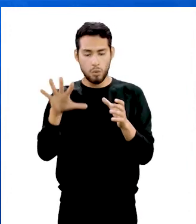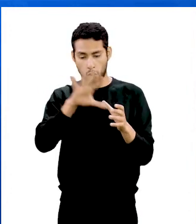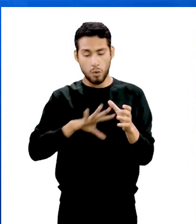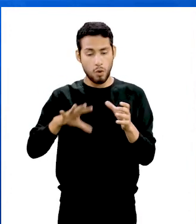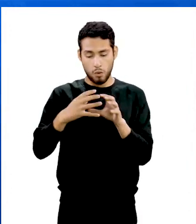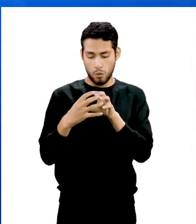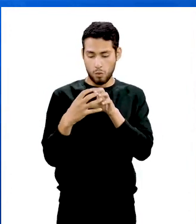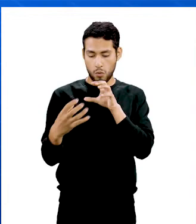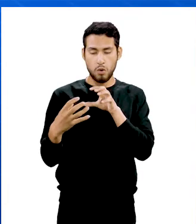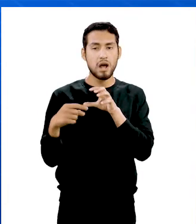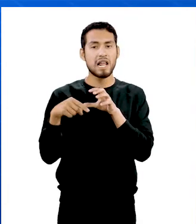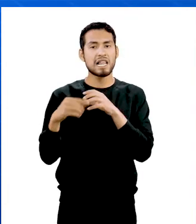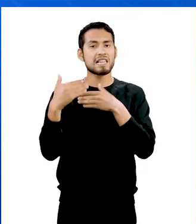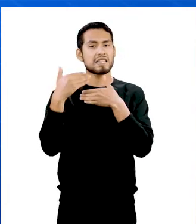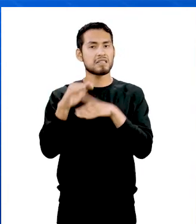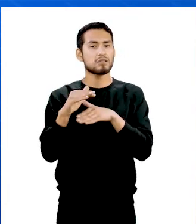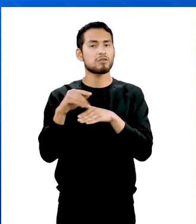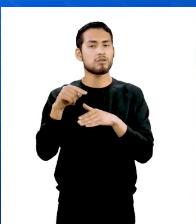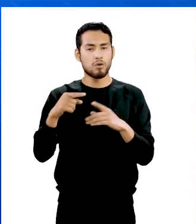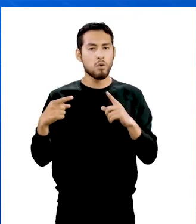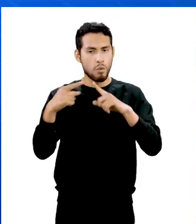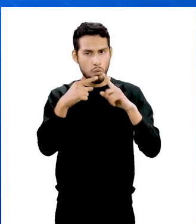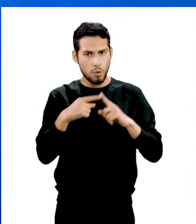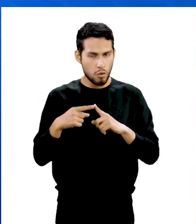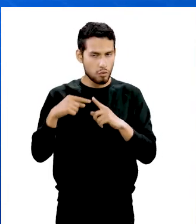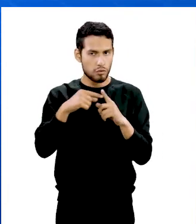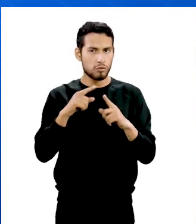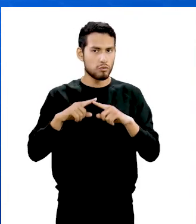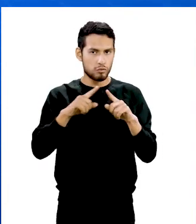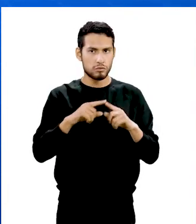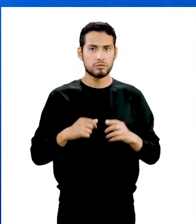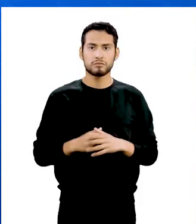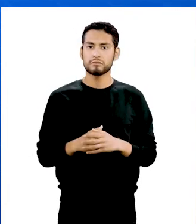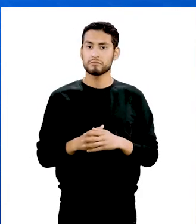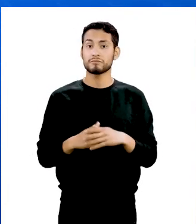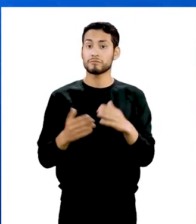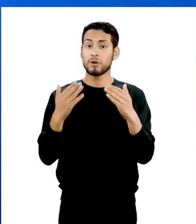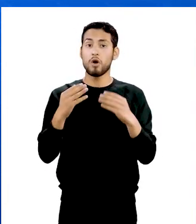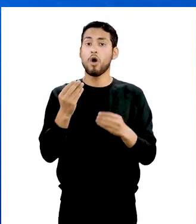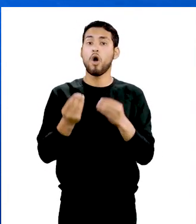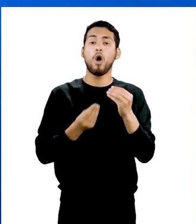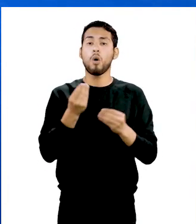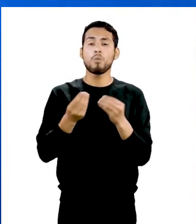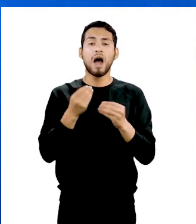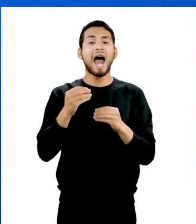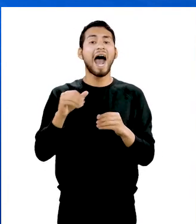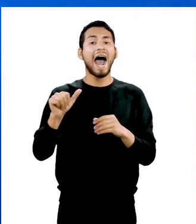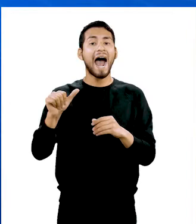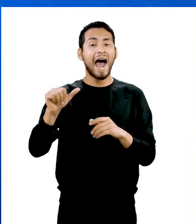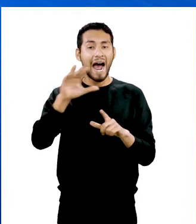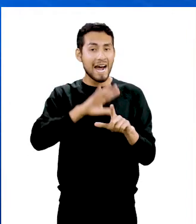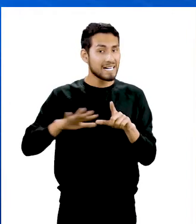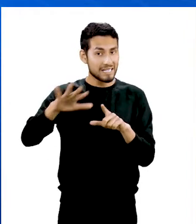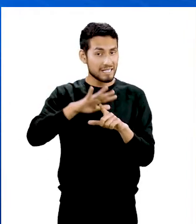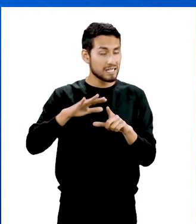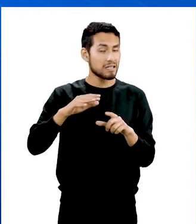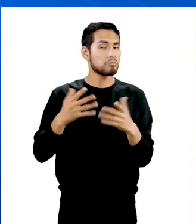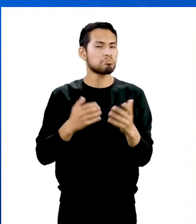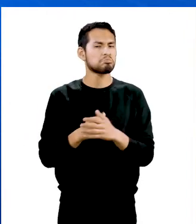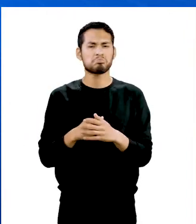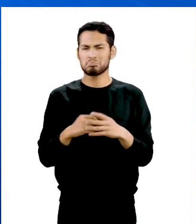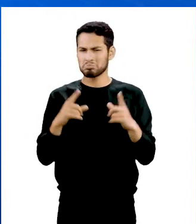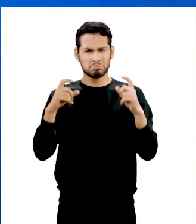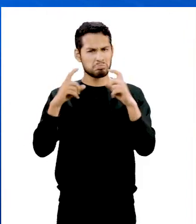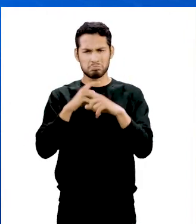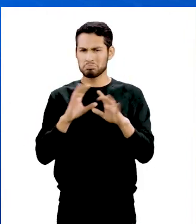es una región del espacio limitada por polígonos. En cuanto a cómo hallar el área de los poliedros,